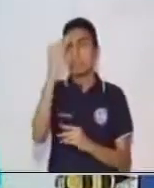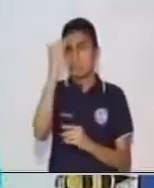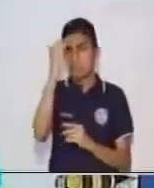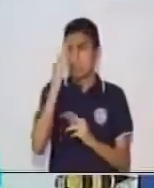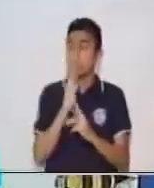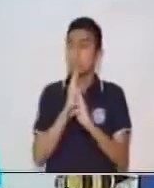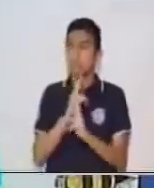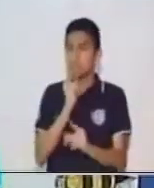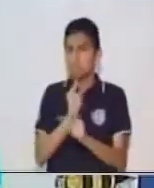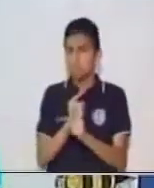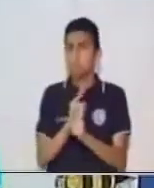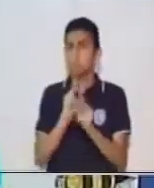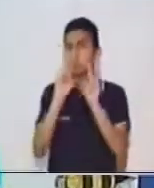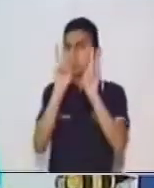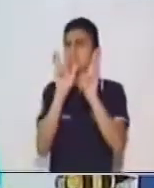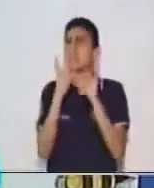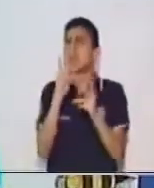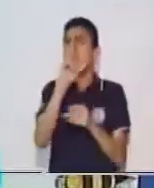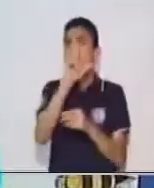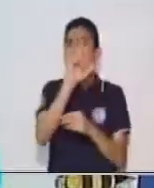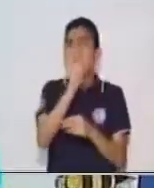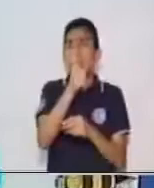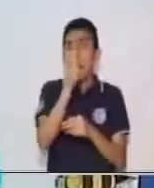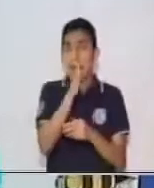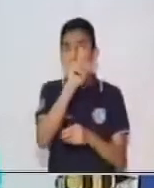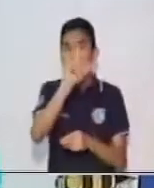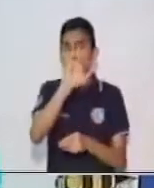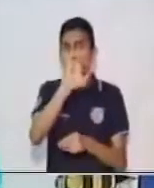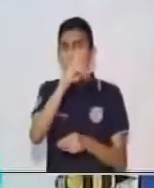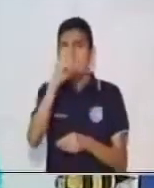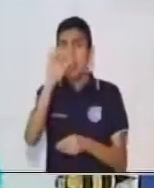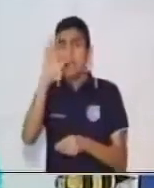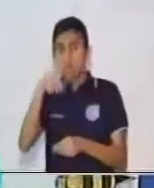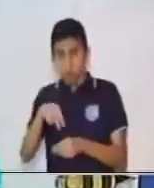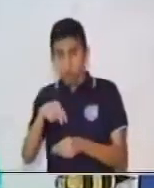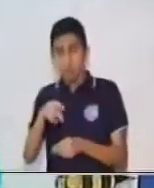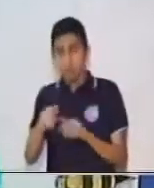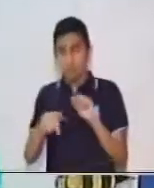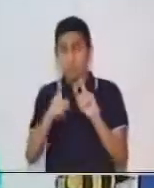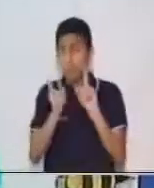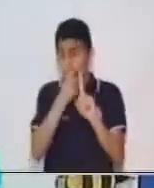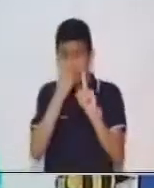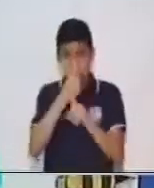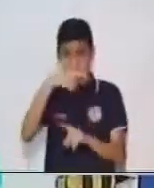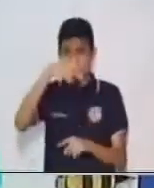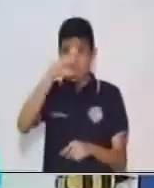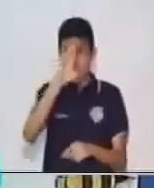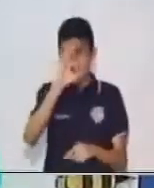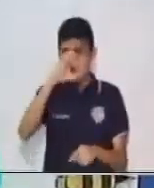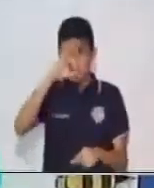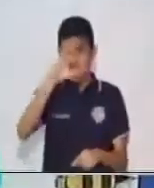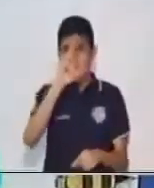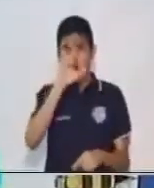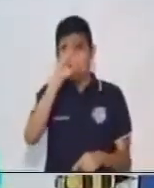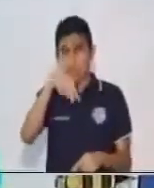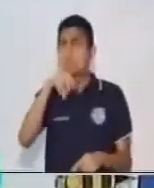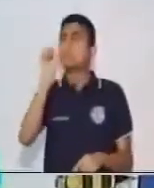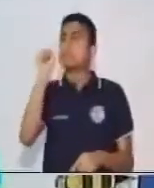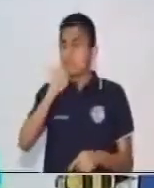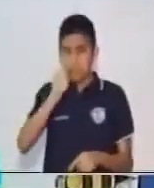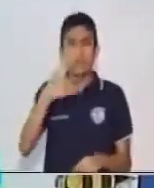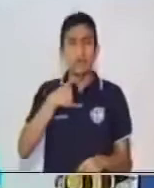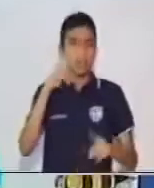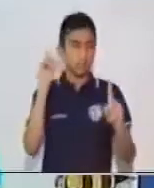la respuesta sería la lección. Por lo tanto, en esta primera proposición, sí contiene un objeto